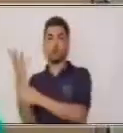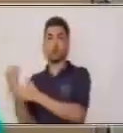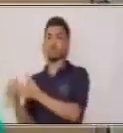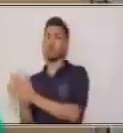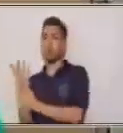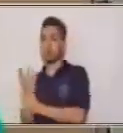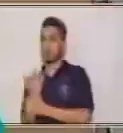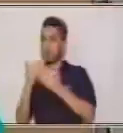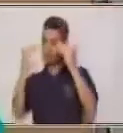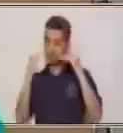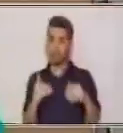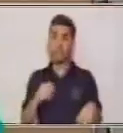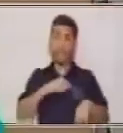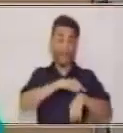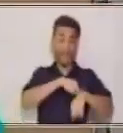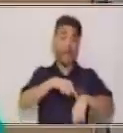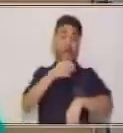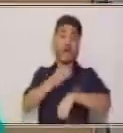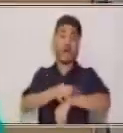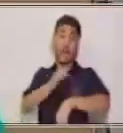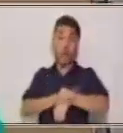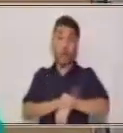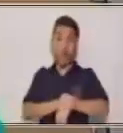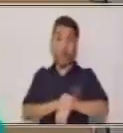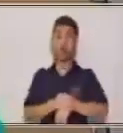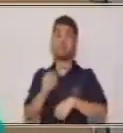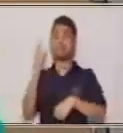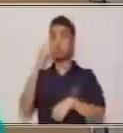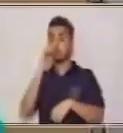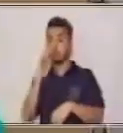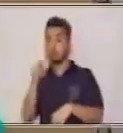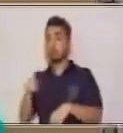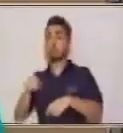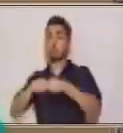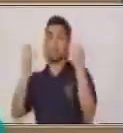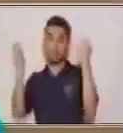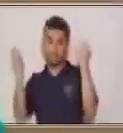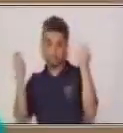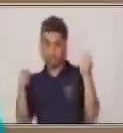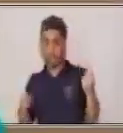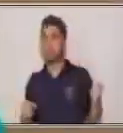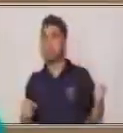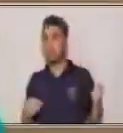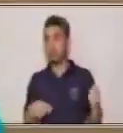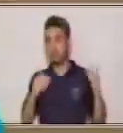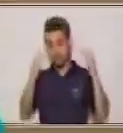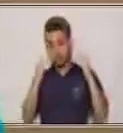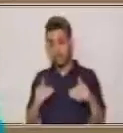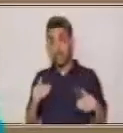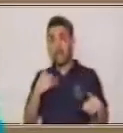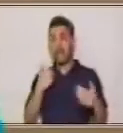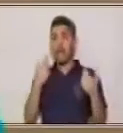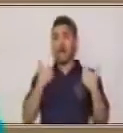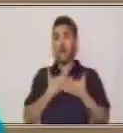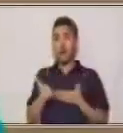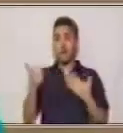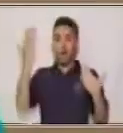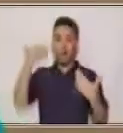ha roto. Hemos comprado verduras.